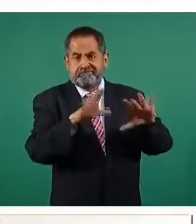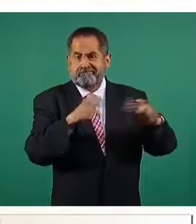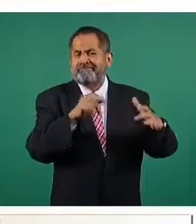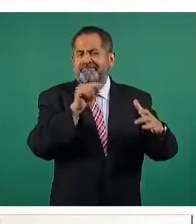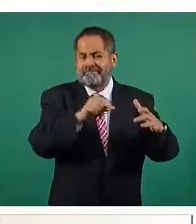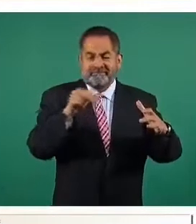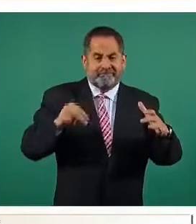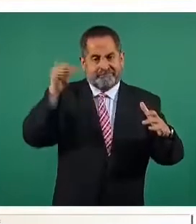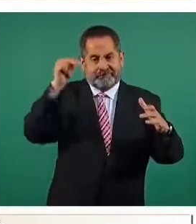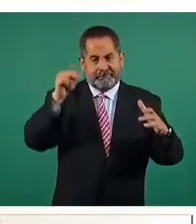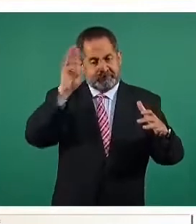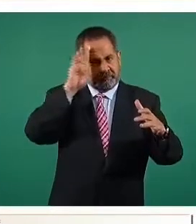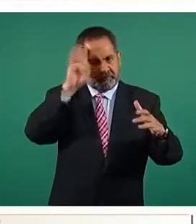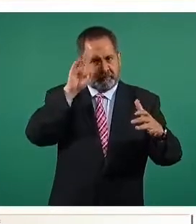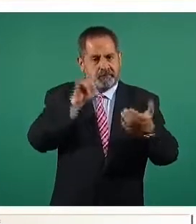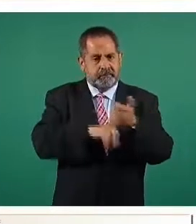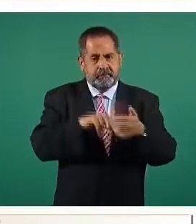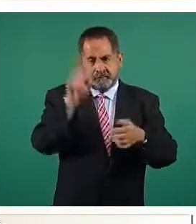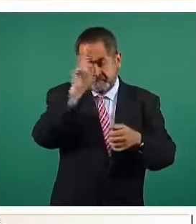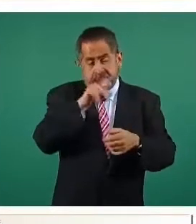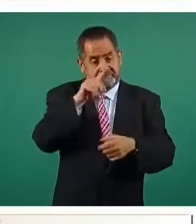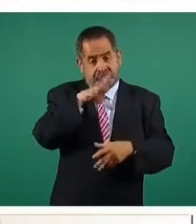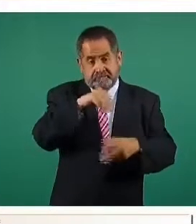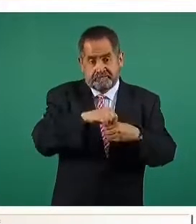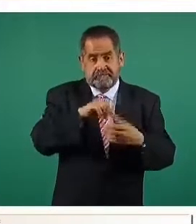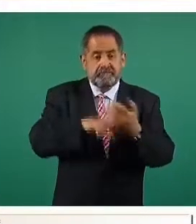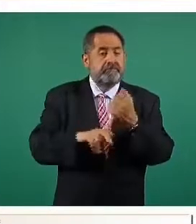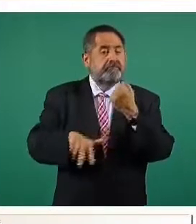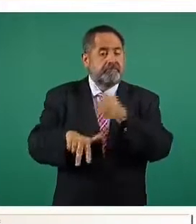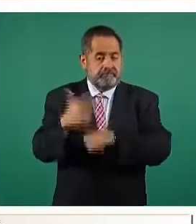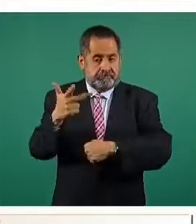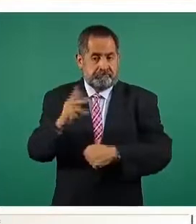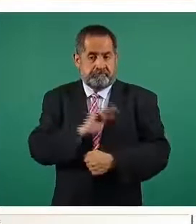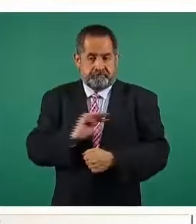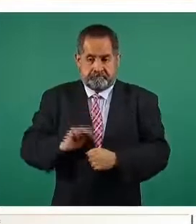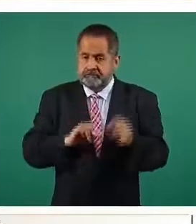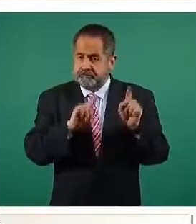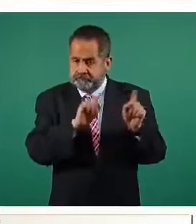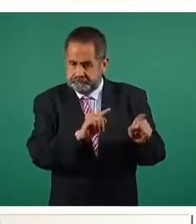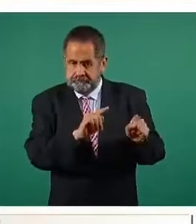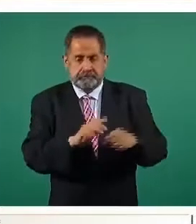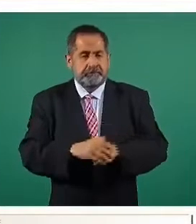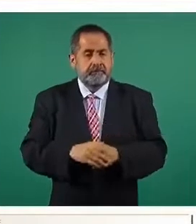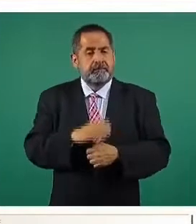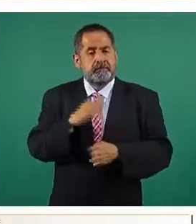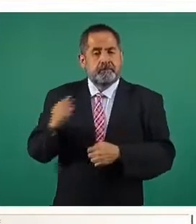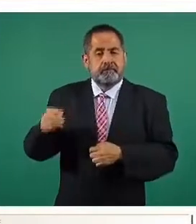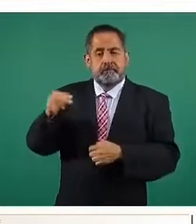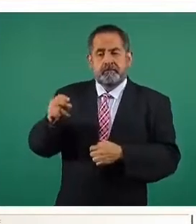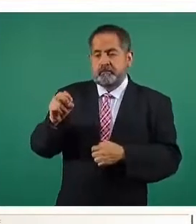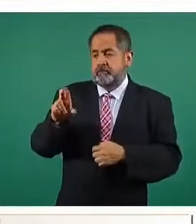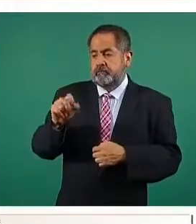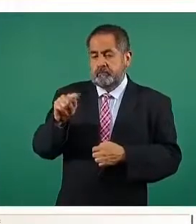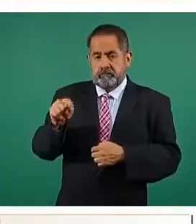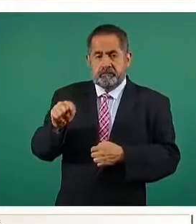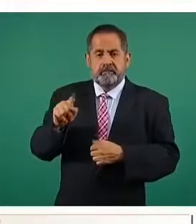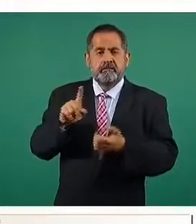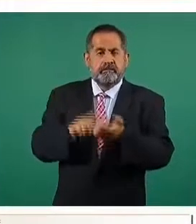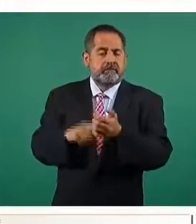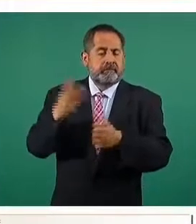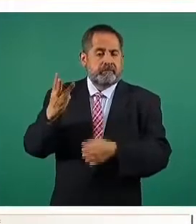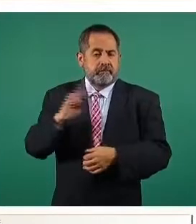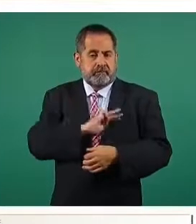estados y ahí se concentran 13 municipios. En el noreste, hay tres